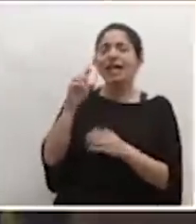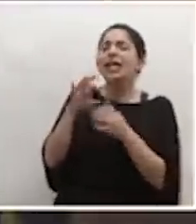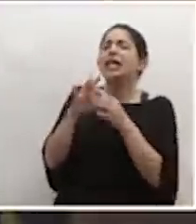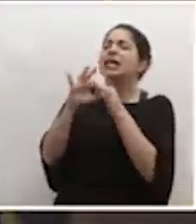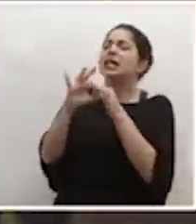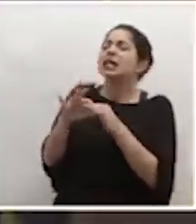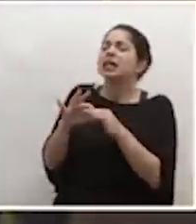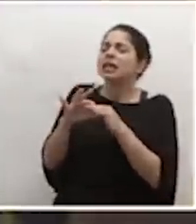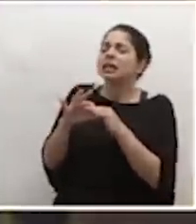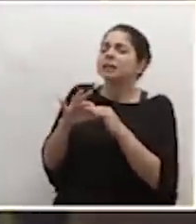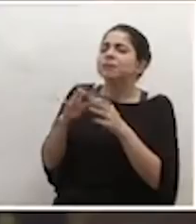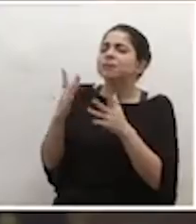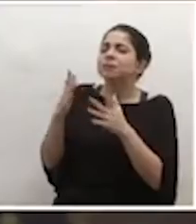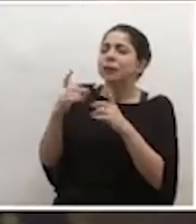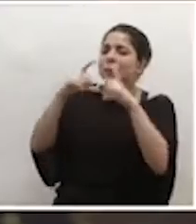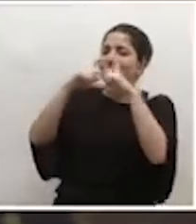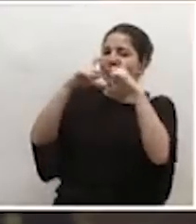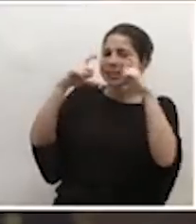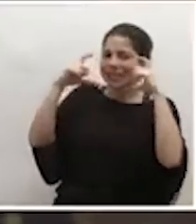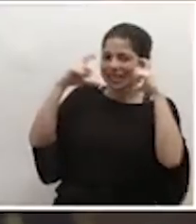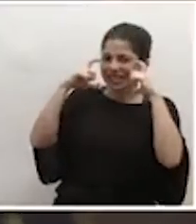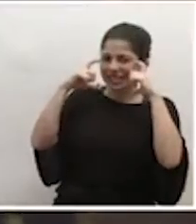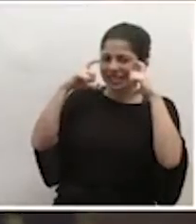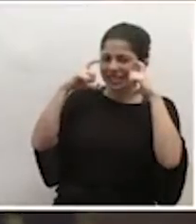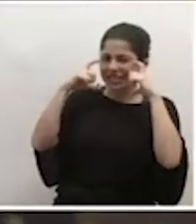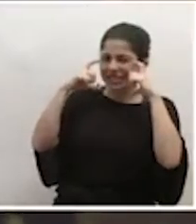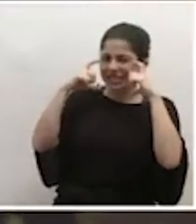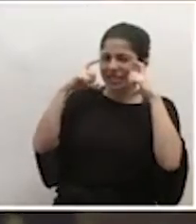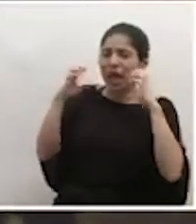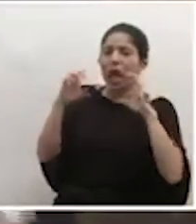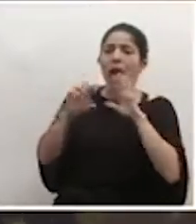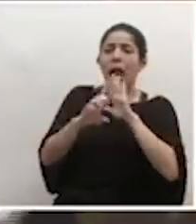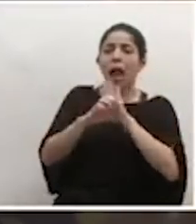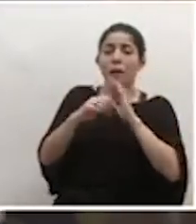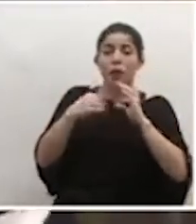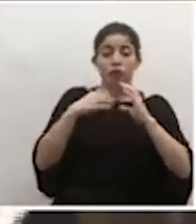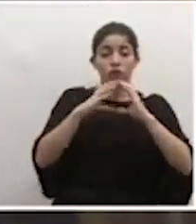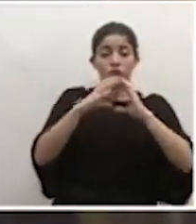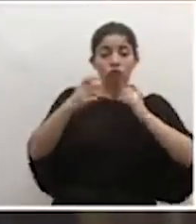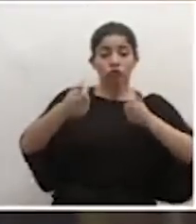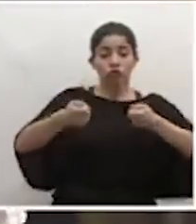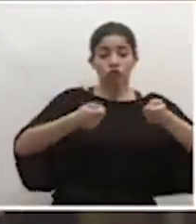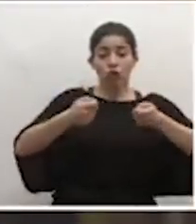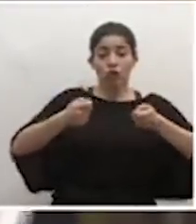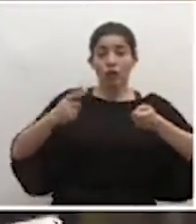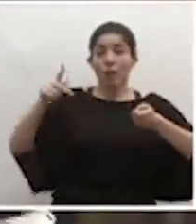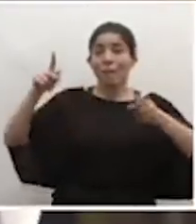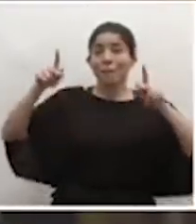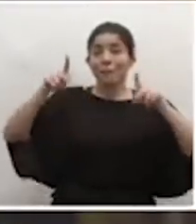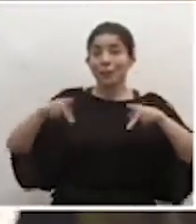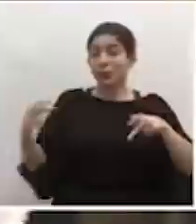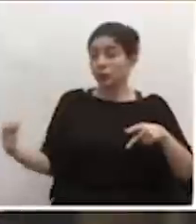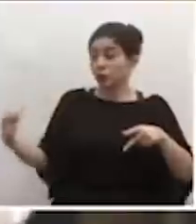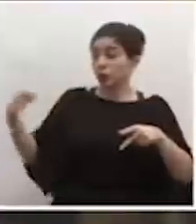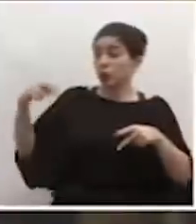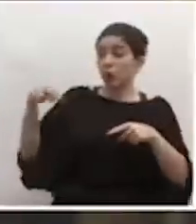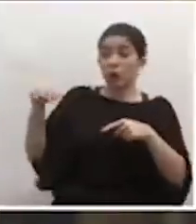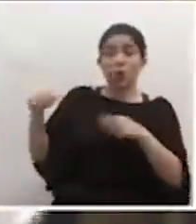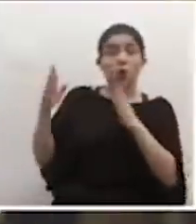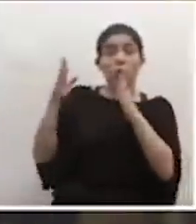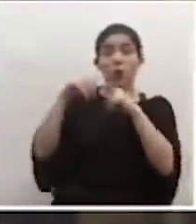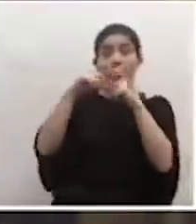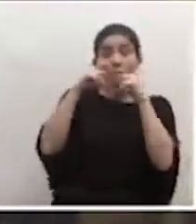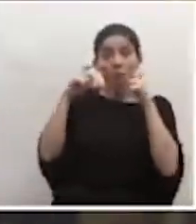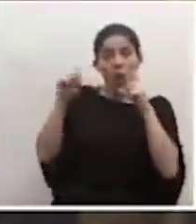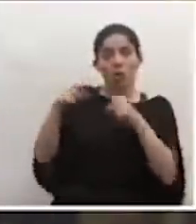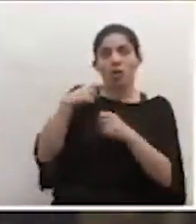Respecto a las mascarillas, ¿qué hace un autobusero? ¿Puede negarle el ingreso a un pasajero que no porte una mascarilla? Quisiera saber,